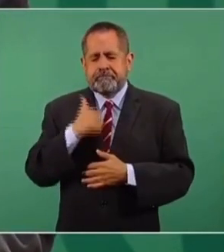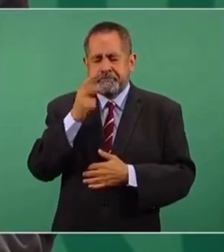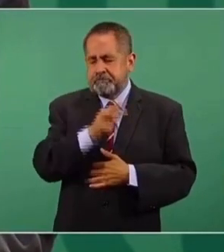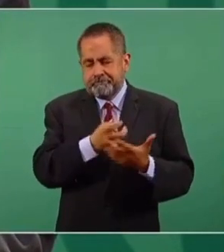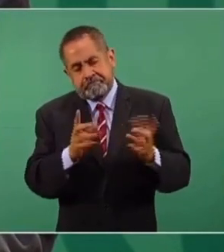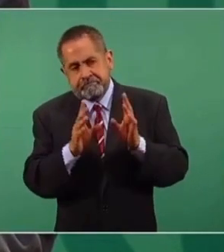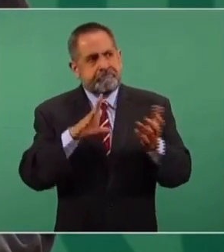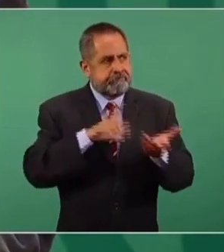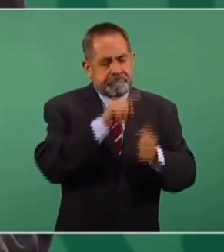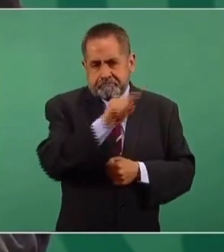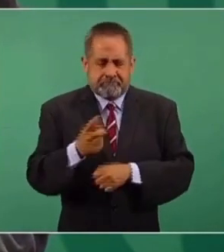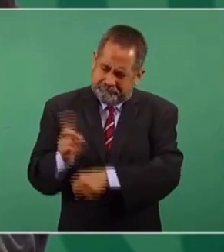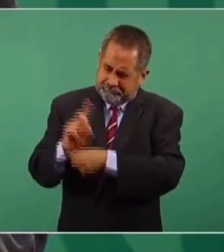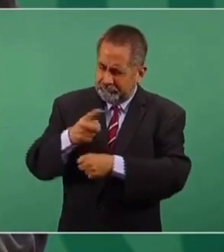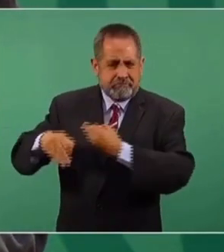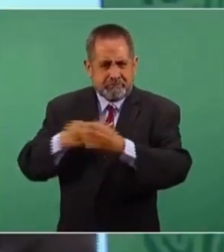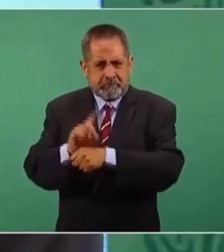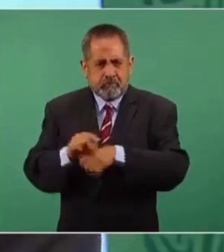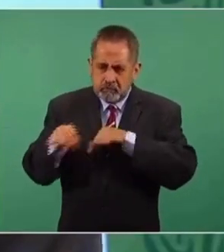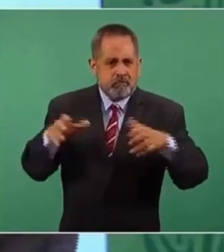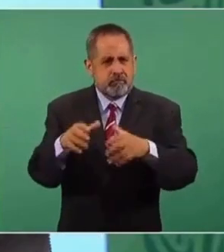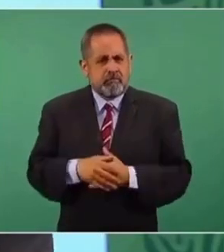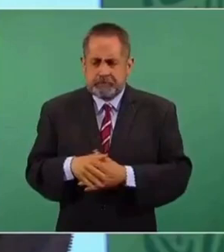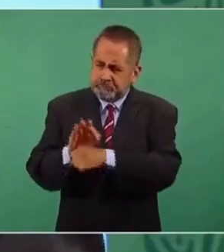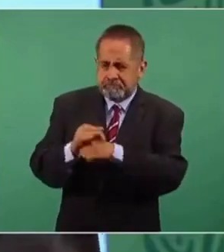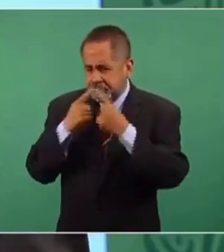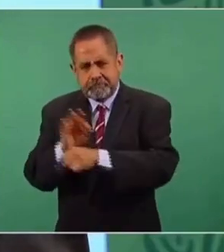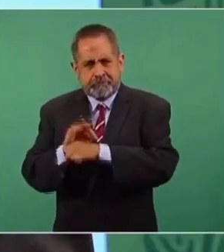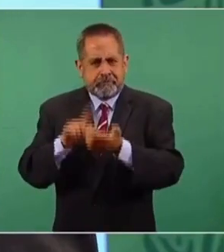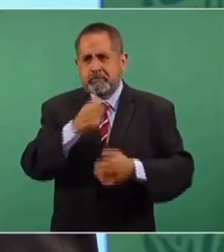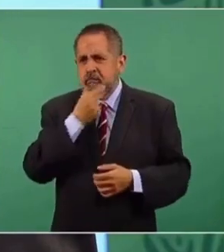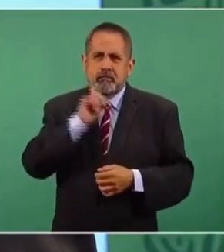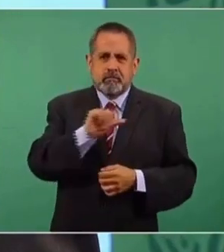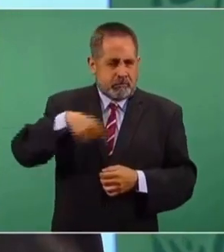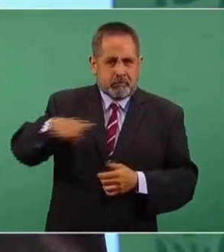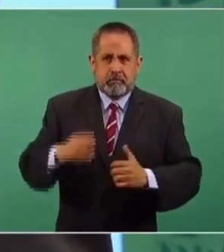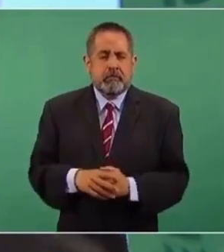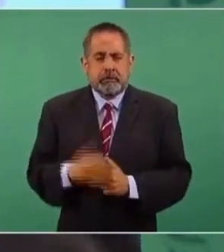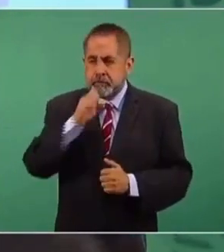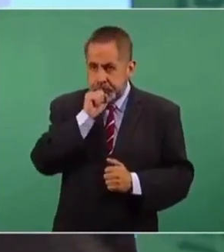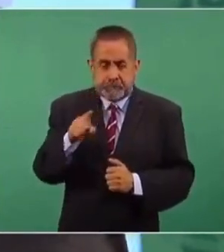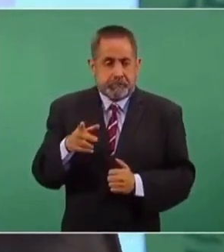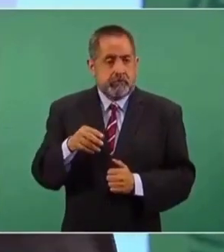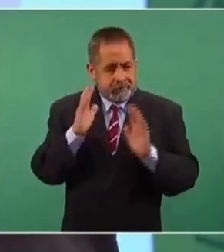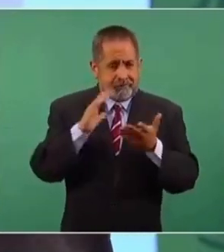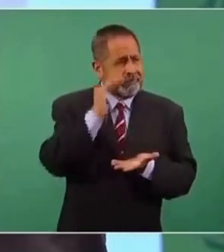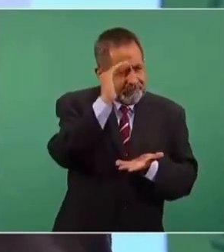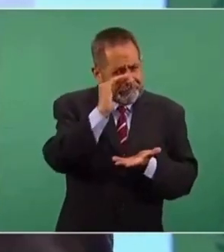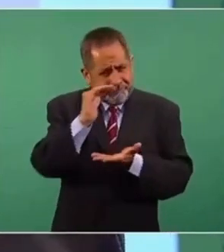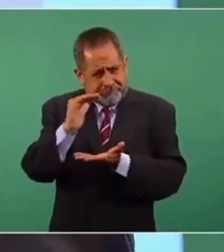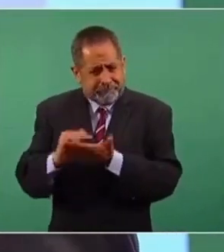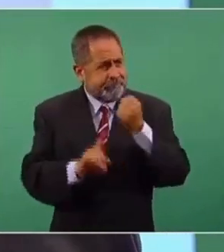todos los días. Estamos en la protección de hombres y de mujeres y estamos bajando